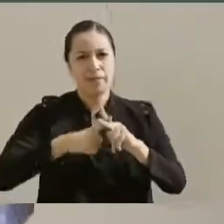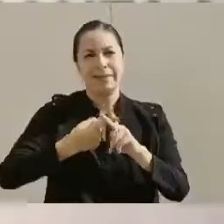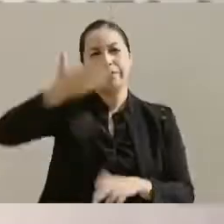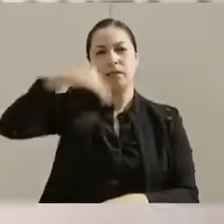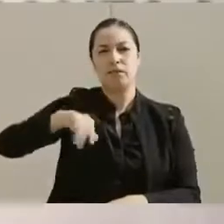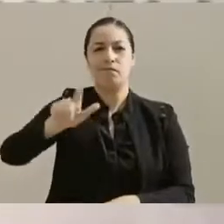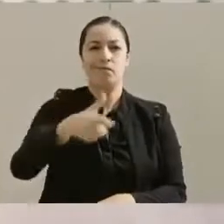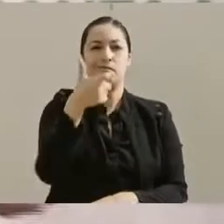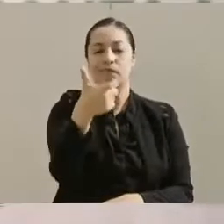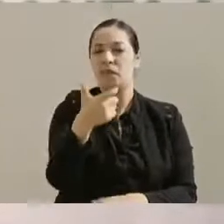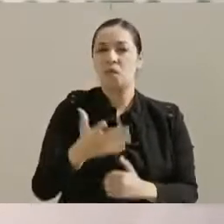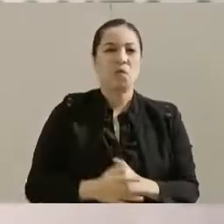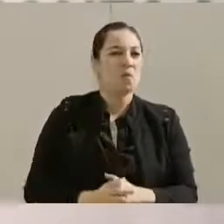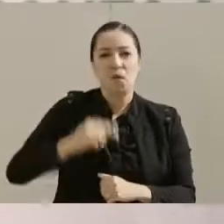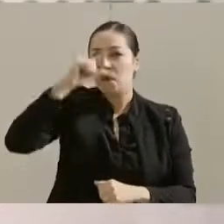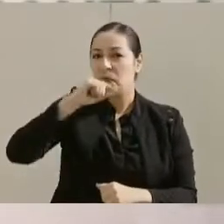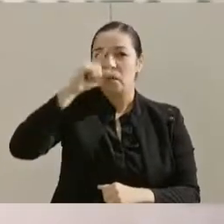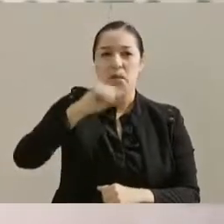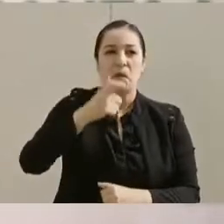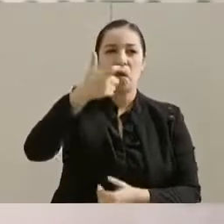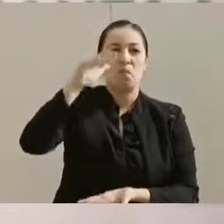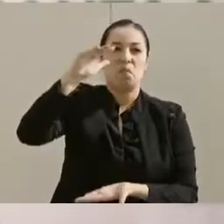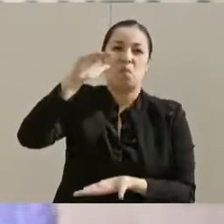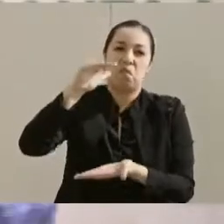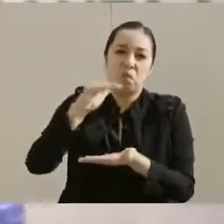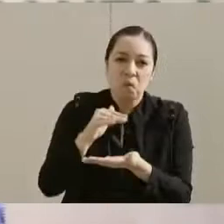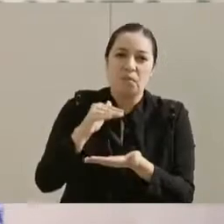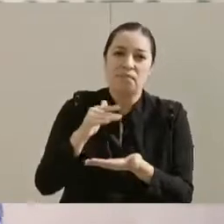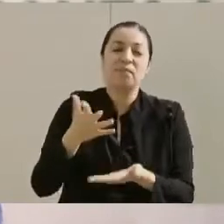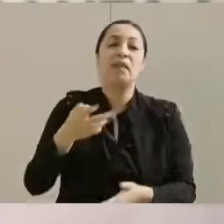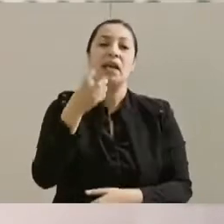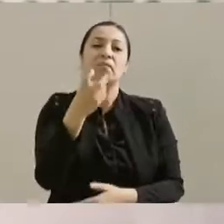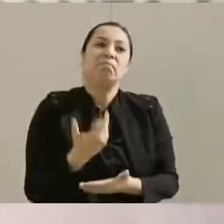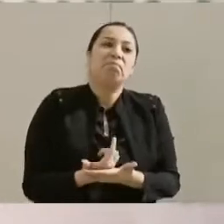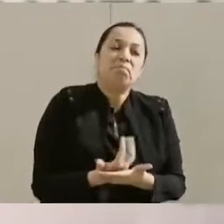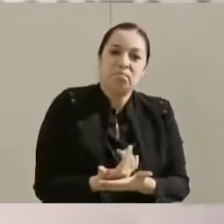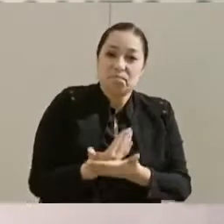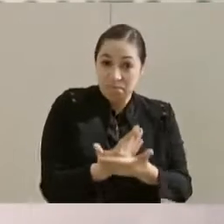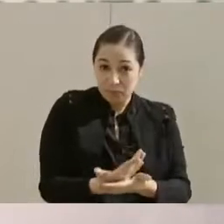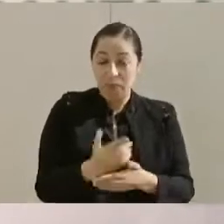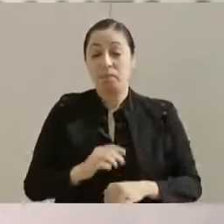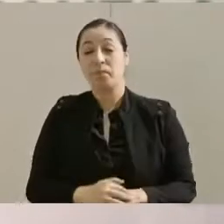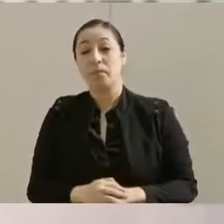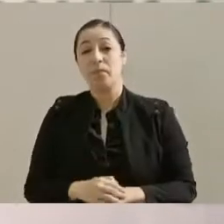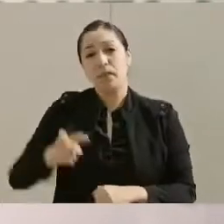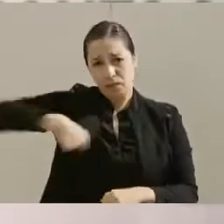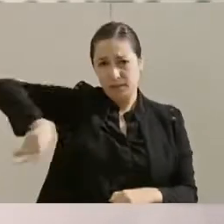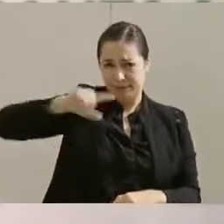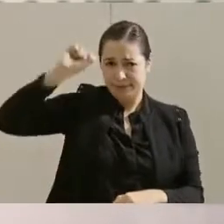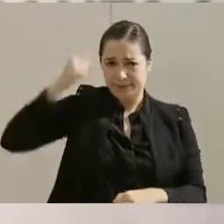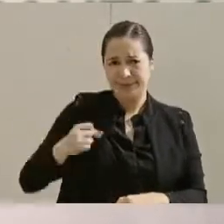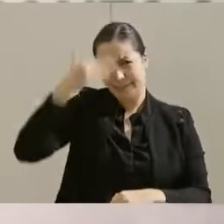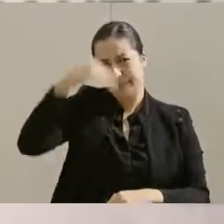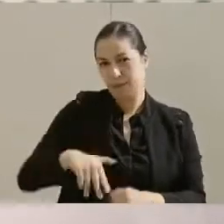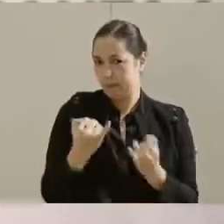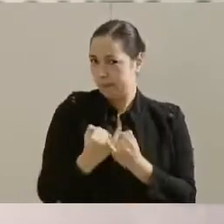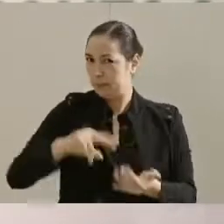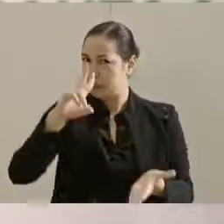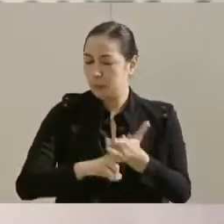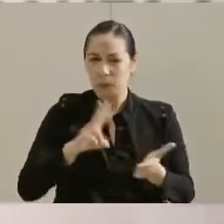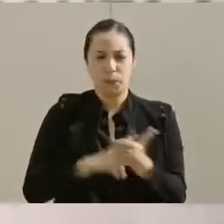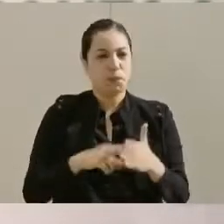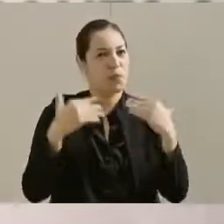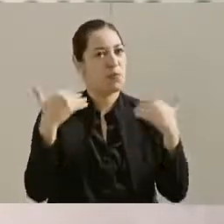escasa, que los recursos están mucho, muy limitados. Por eso, los sinaloenses le valoramos mucho